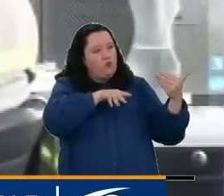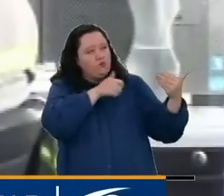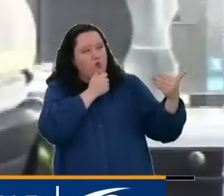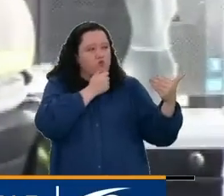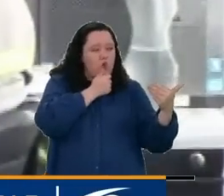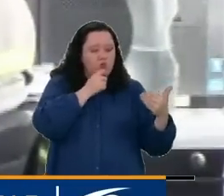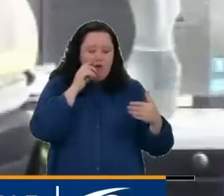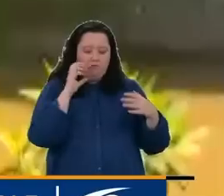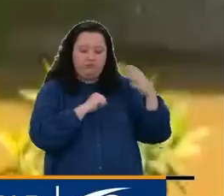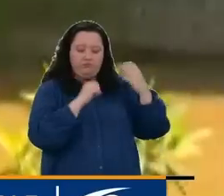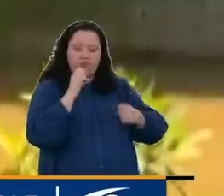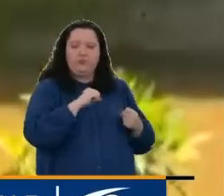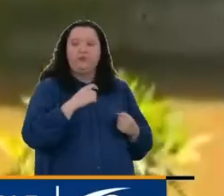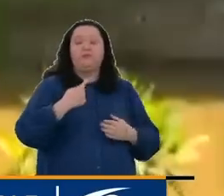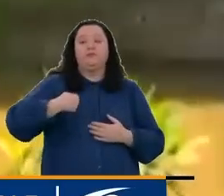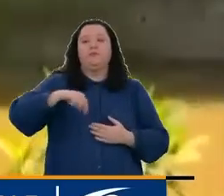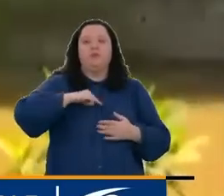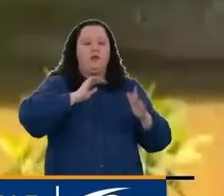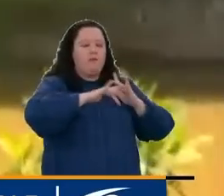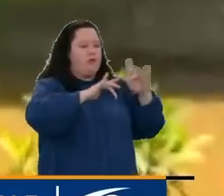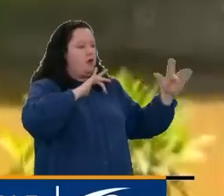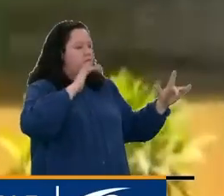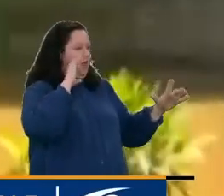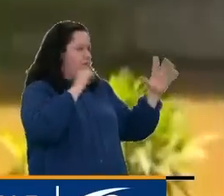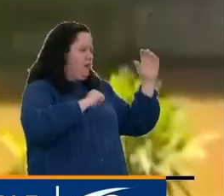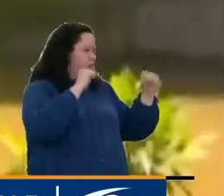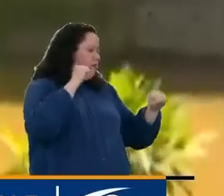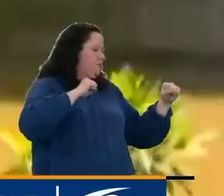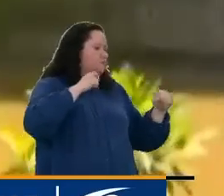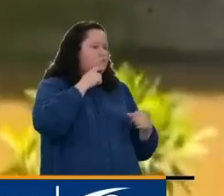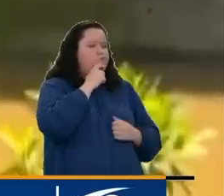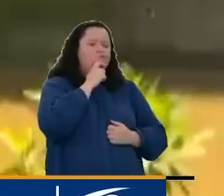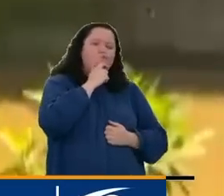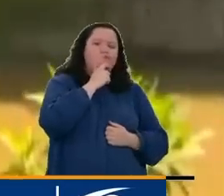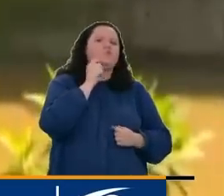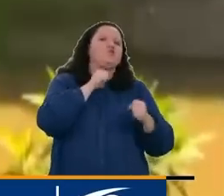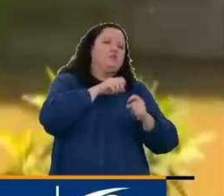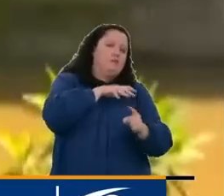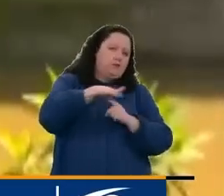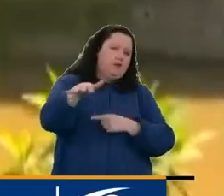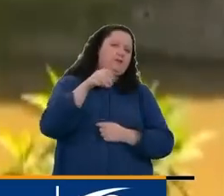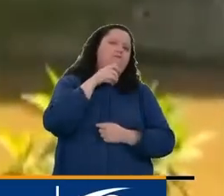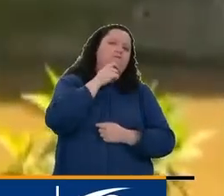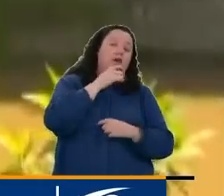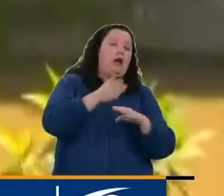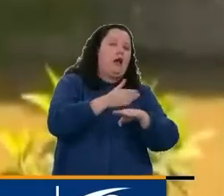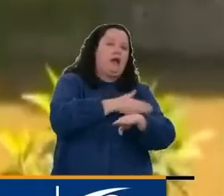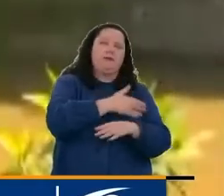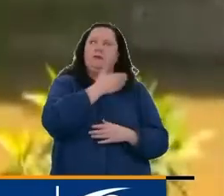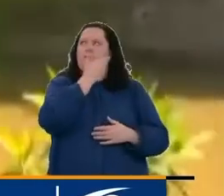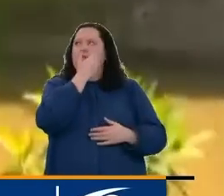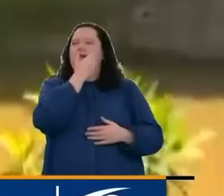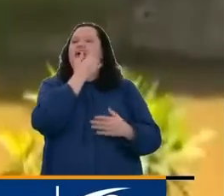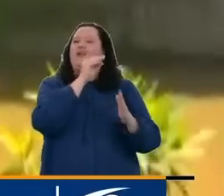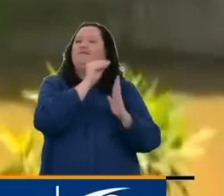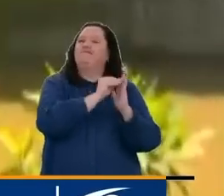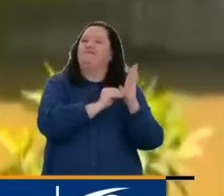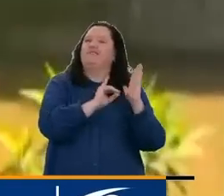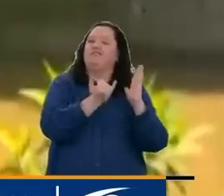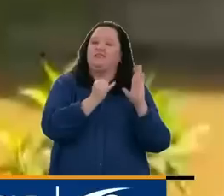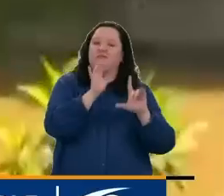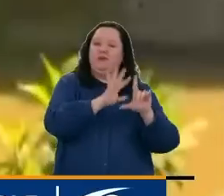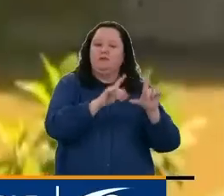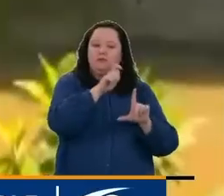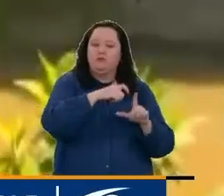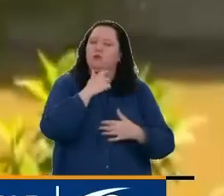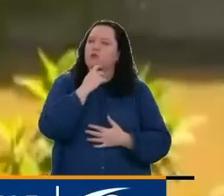Hemos hecho reconocimientos adicionales de lugares que se pueden ver también afectados que antes no se tenían mapeados. La gente es muy